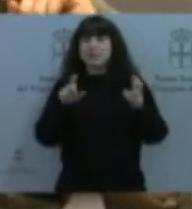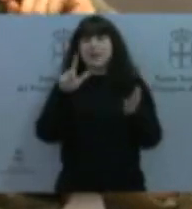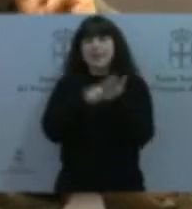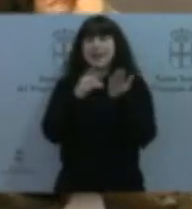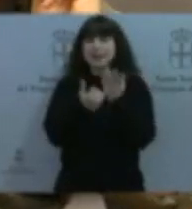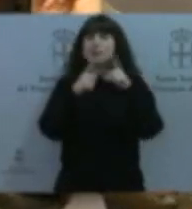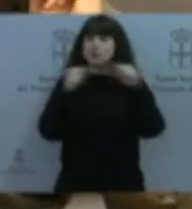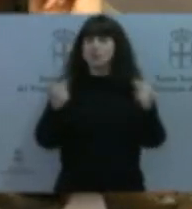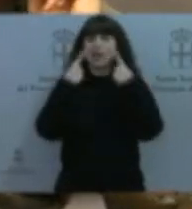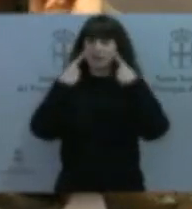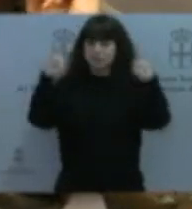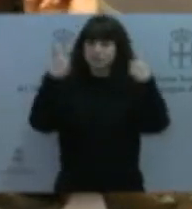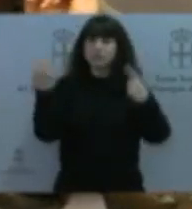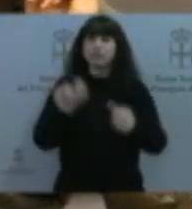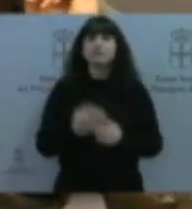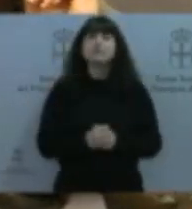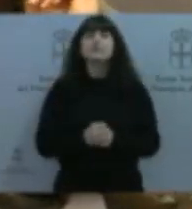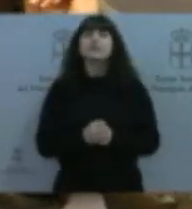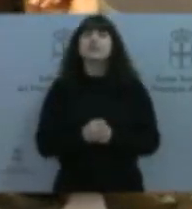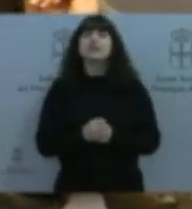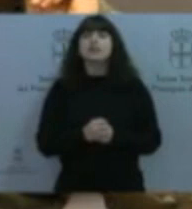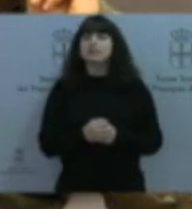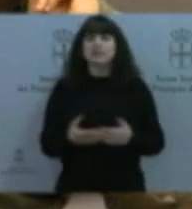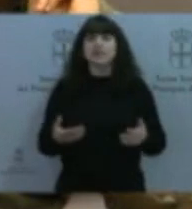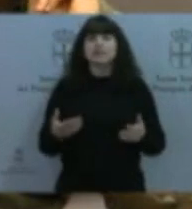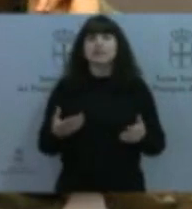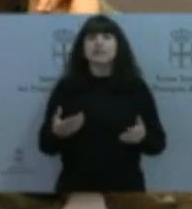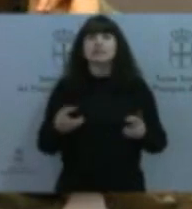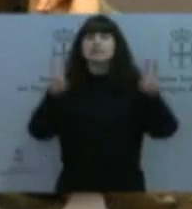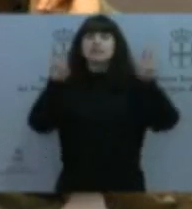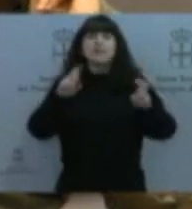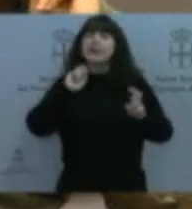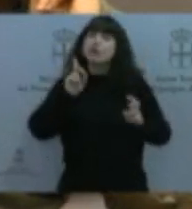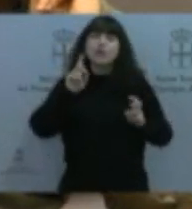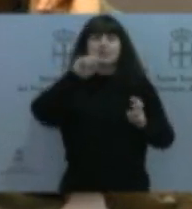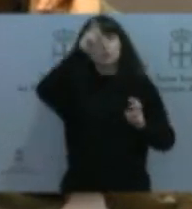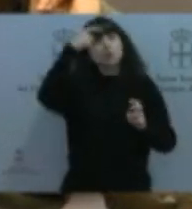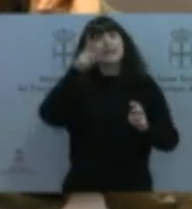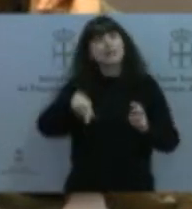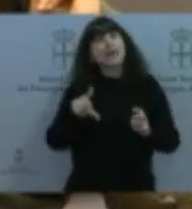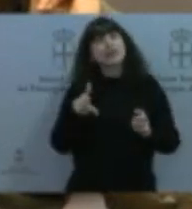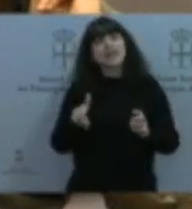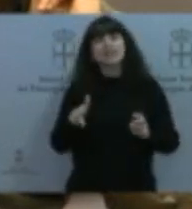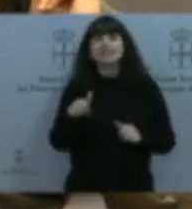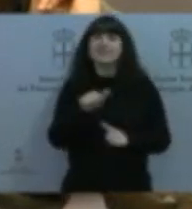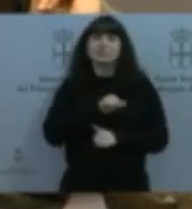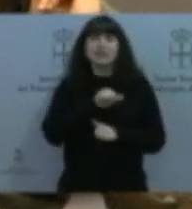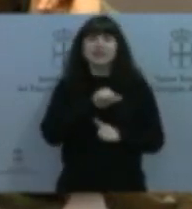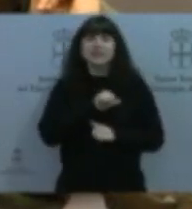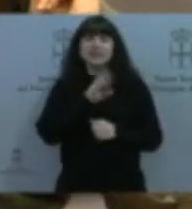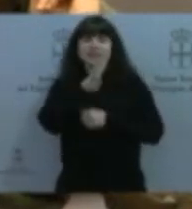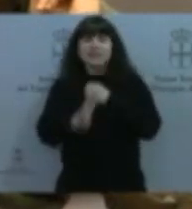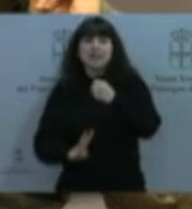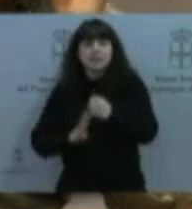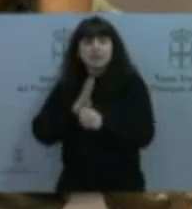simplemente es una cuestión cultural, es una cuestión de derechos, esperamos que la próxima legislatura exista una mayoría suficiente en esta